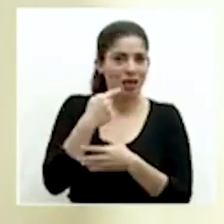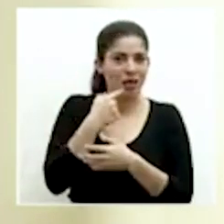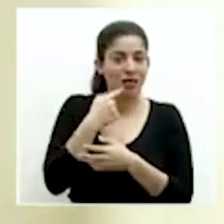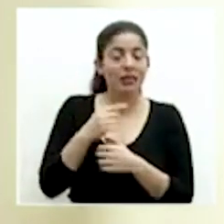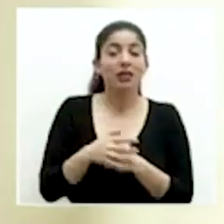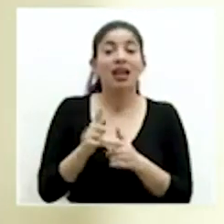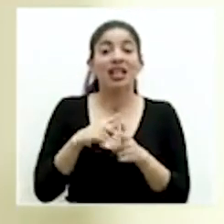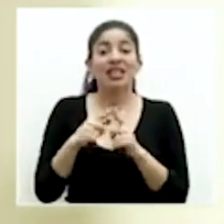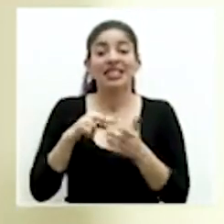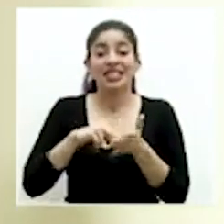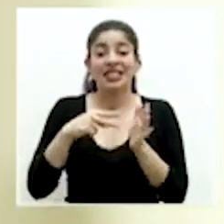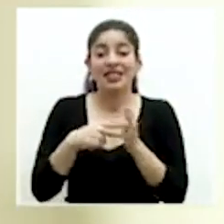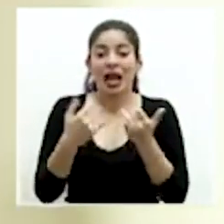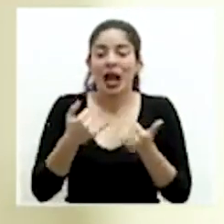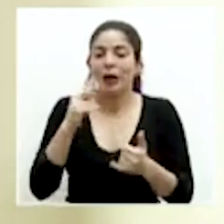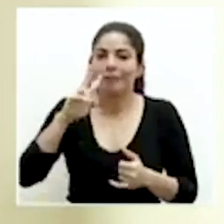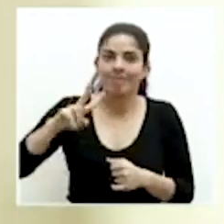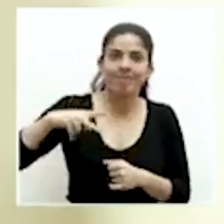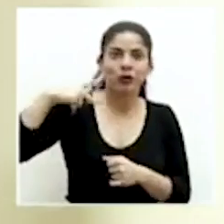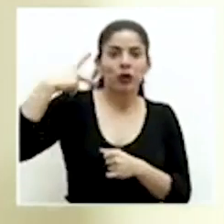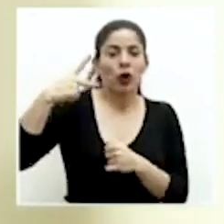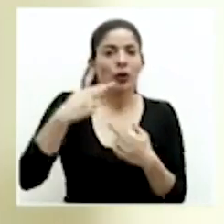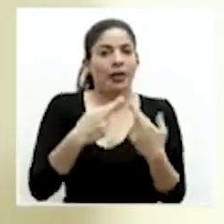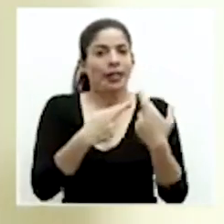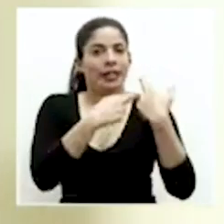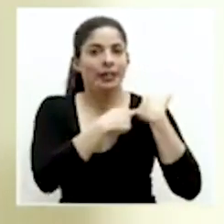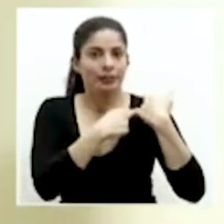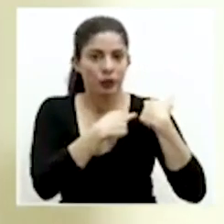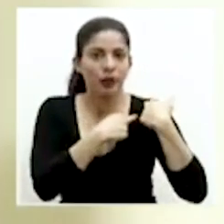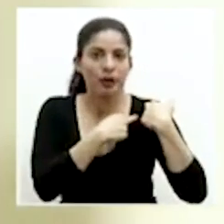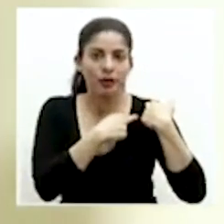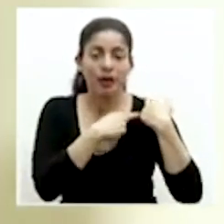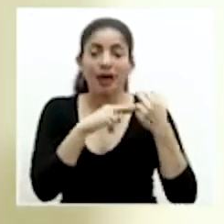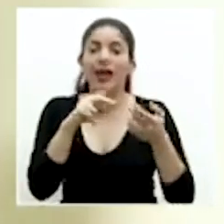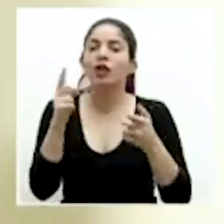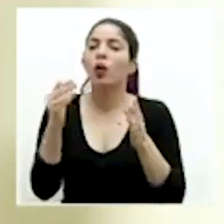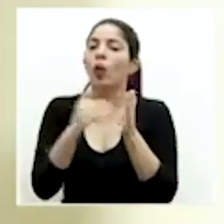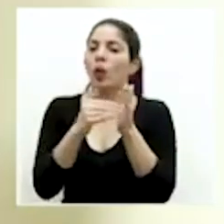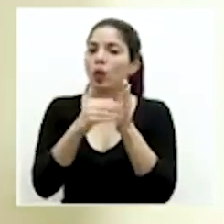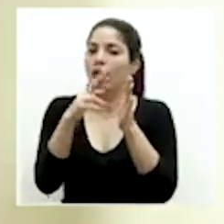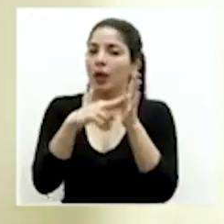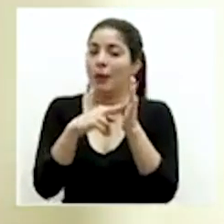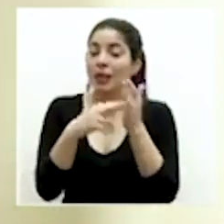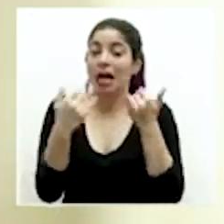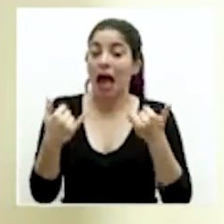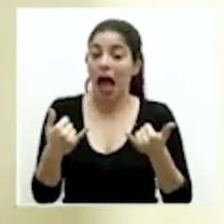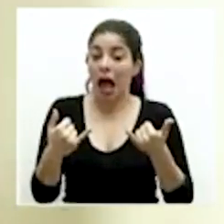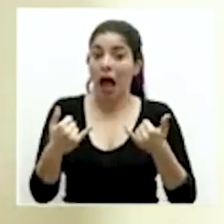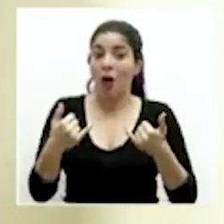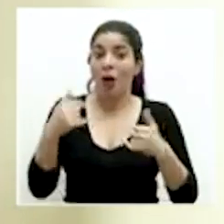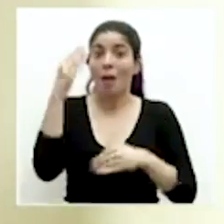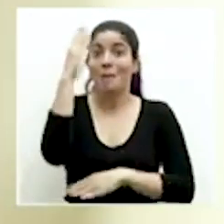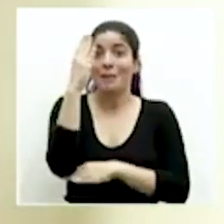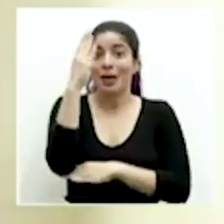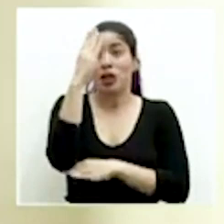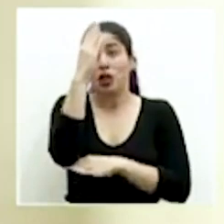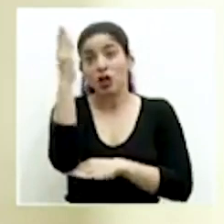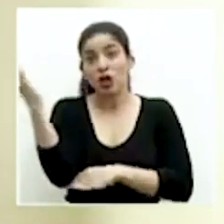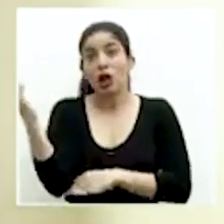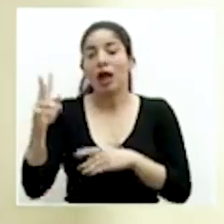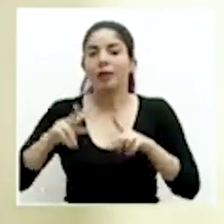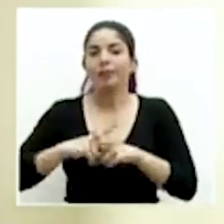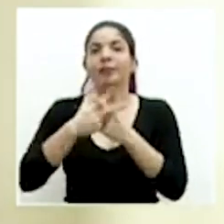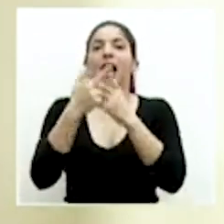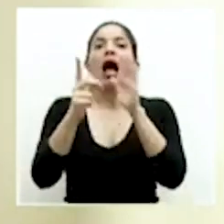y eso nos lleva a redoblar la responsabilidad. Entonces, repito, estamos declarando a partir de mediodía de hoy la